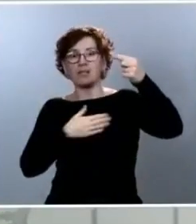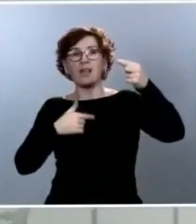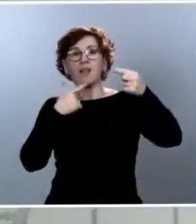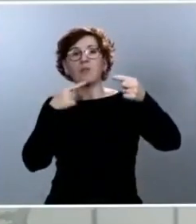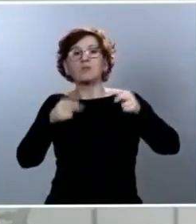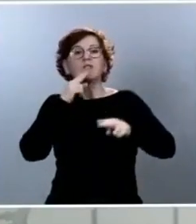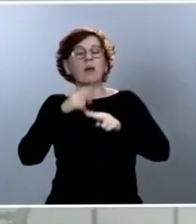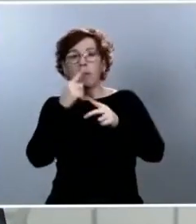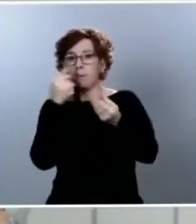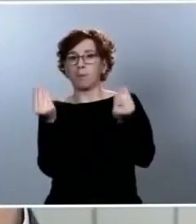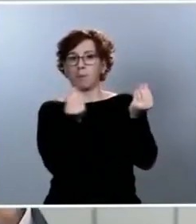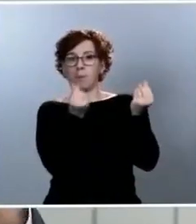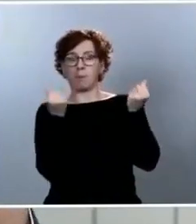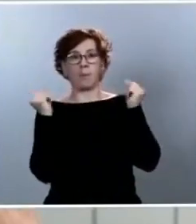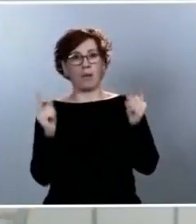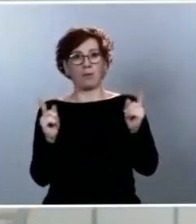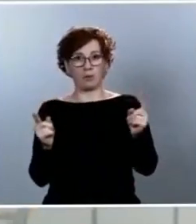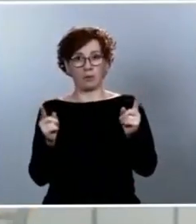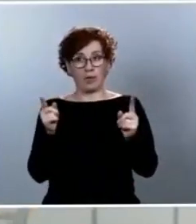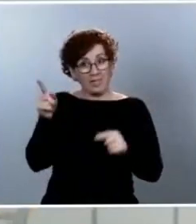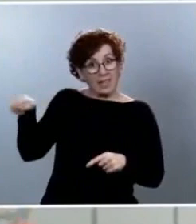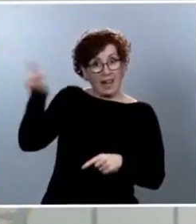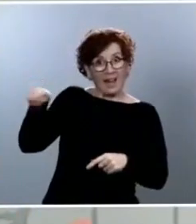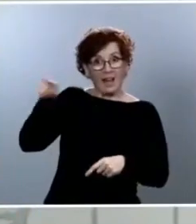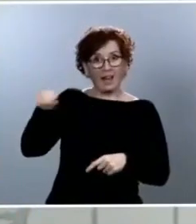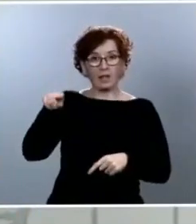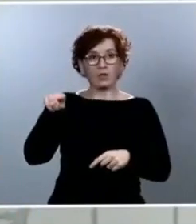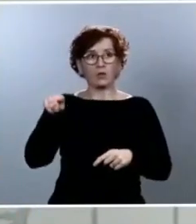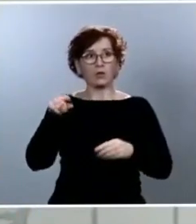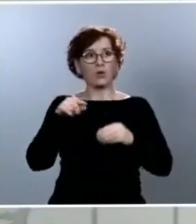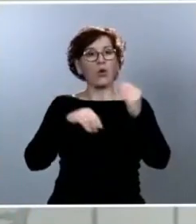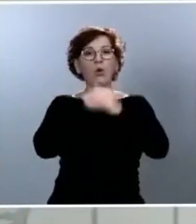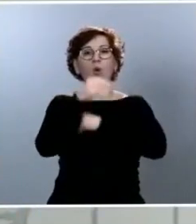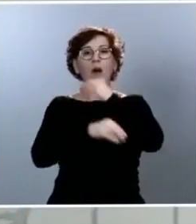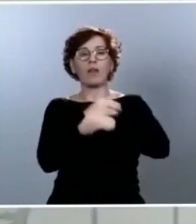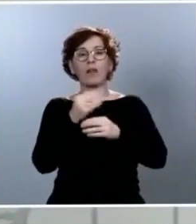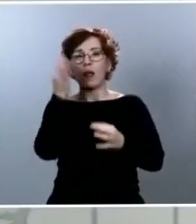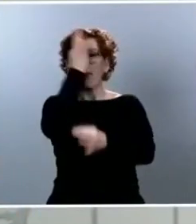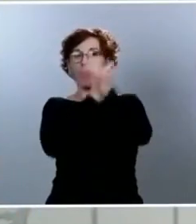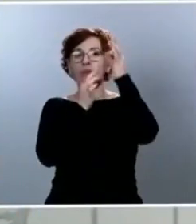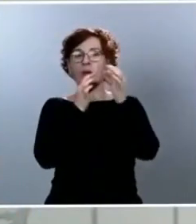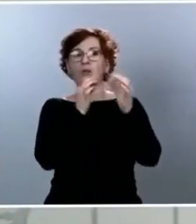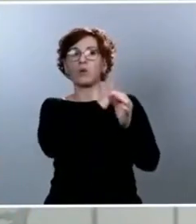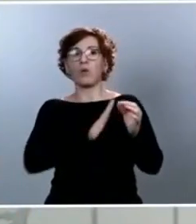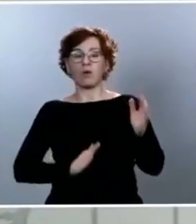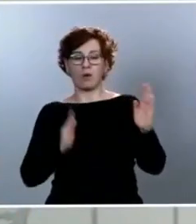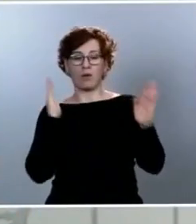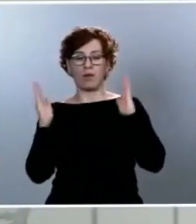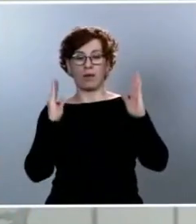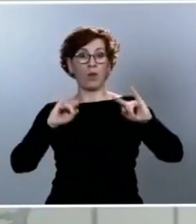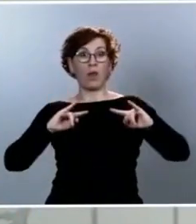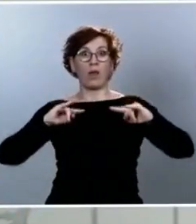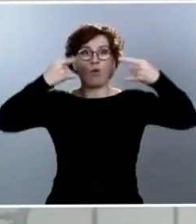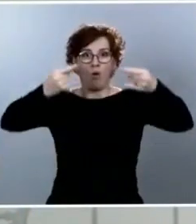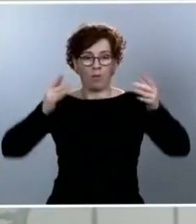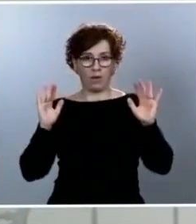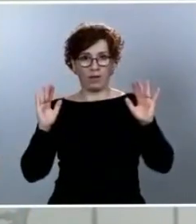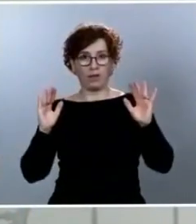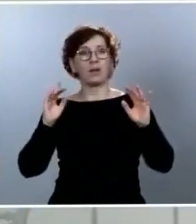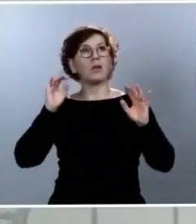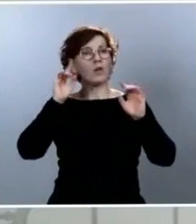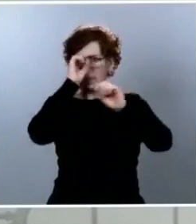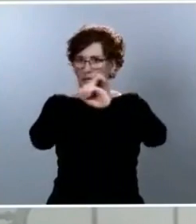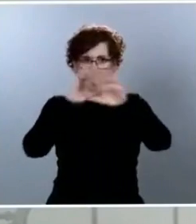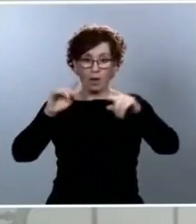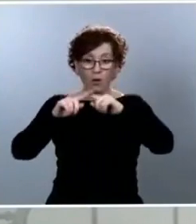incluso ellos mismos estiman con horquillas del doble. Lo que es evidente es que las consecuencias económicas y sociales de la pandemia son terribles,